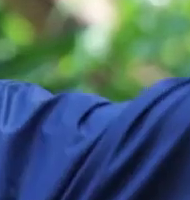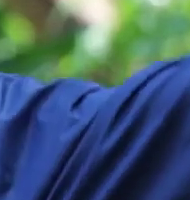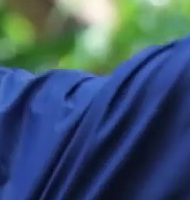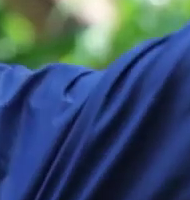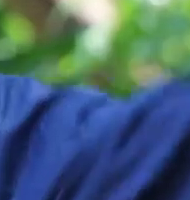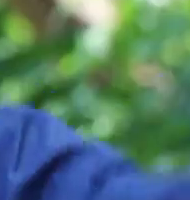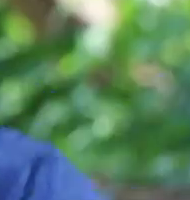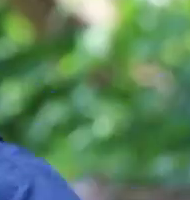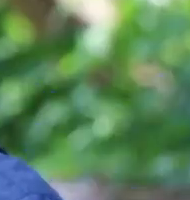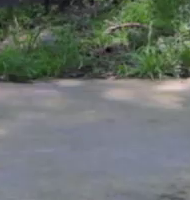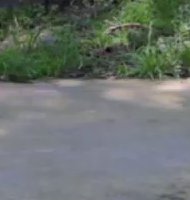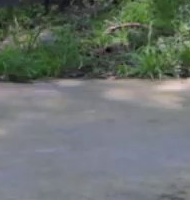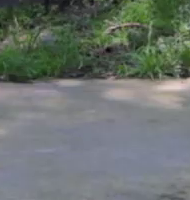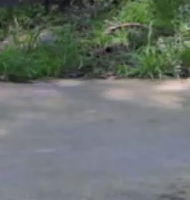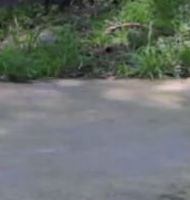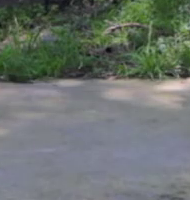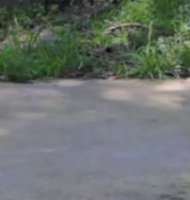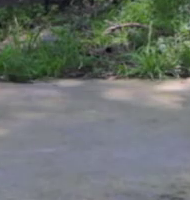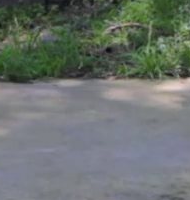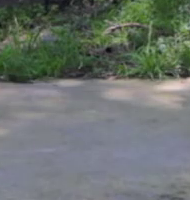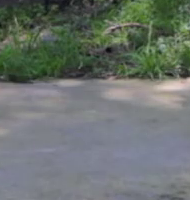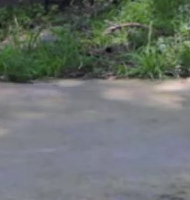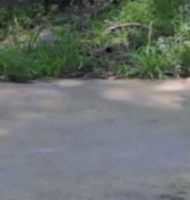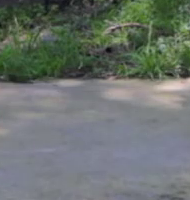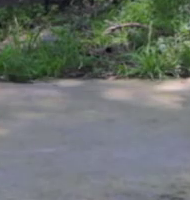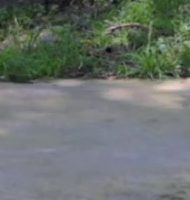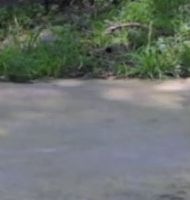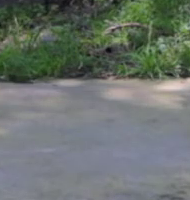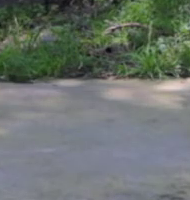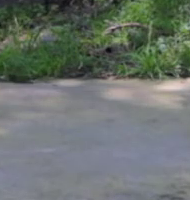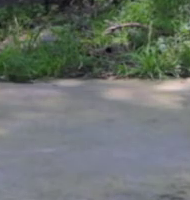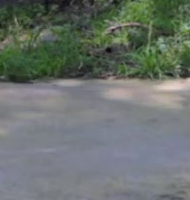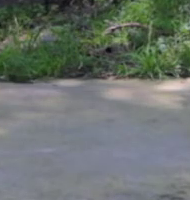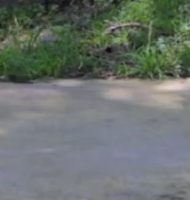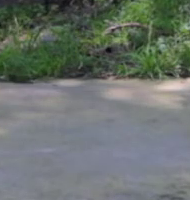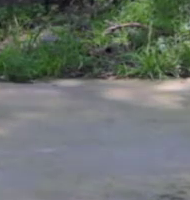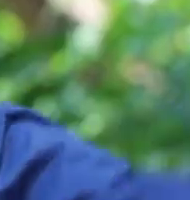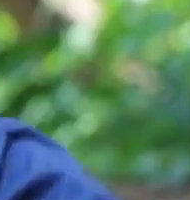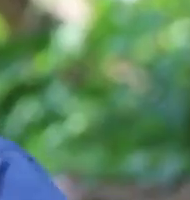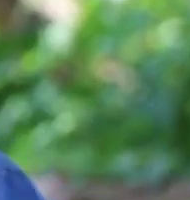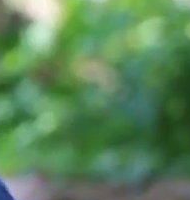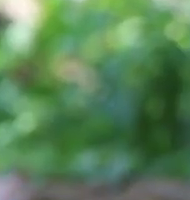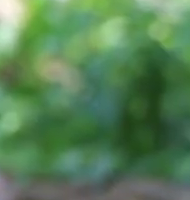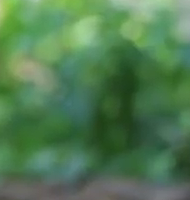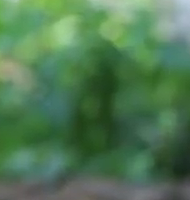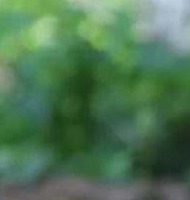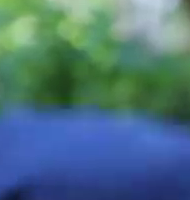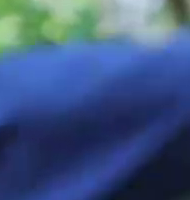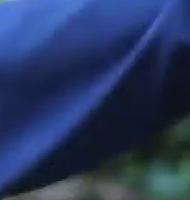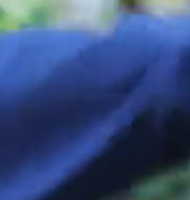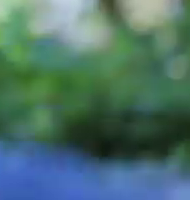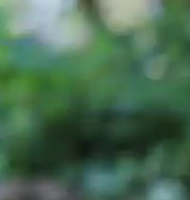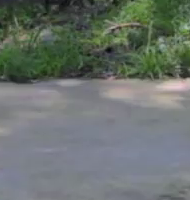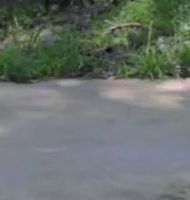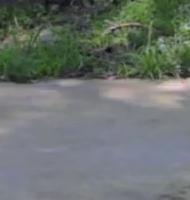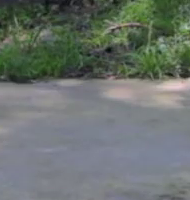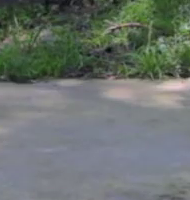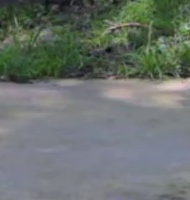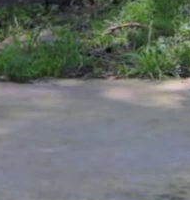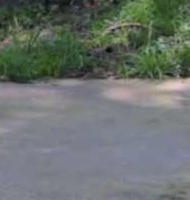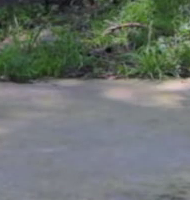lateralmente. Muy bien. A la altura de los hombros. Bien. Exactamente ahí. Está bien hecho. Jair.